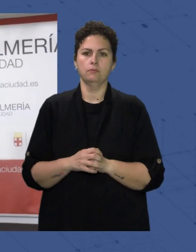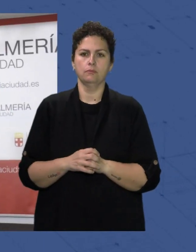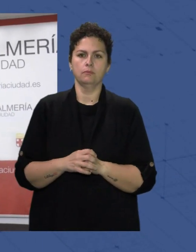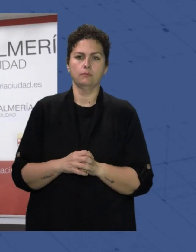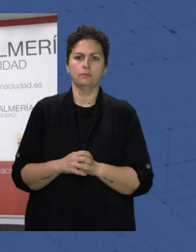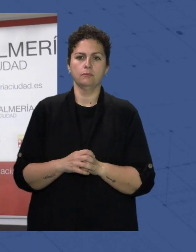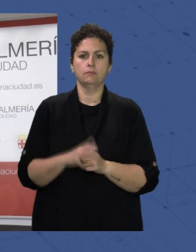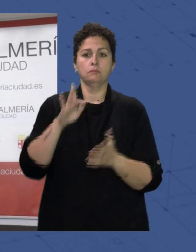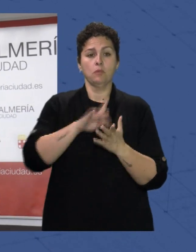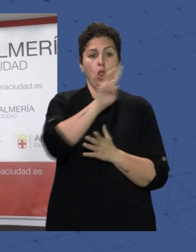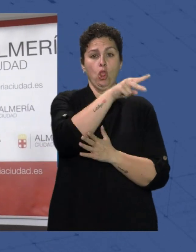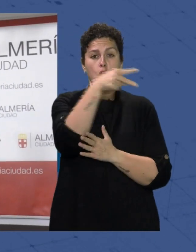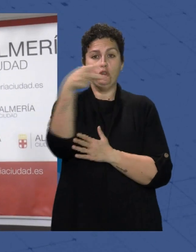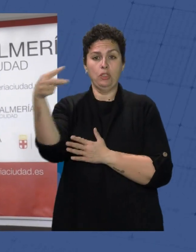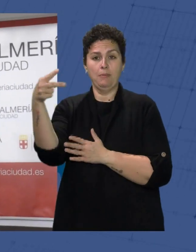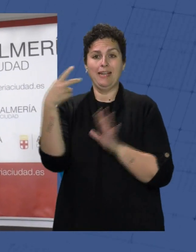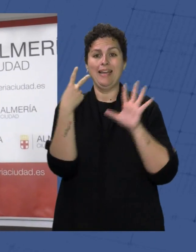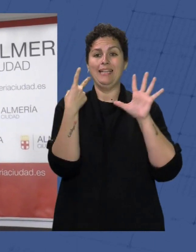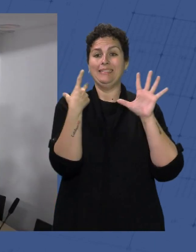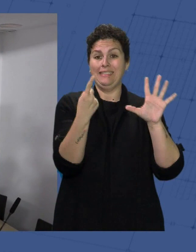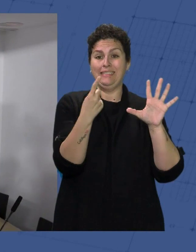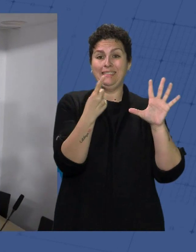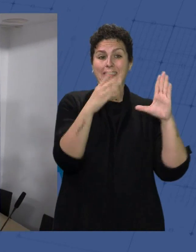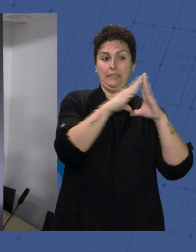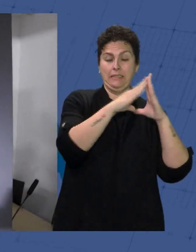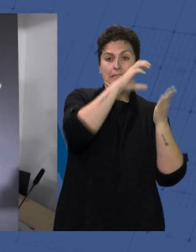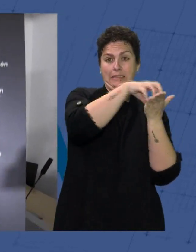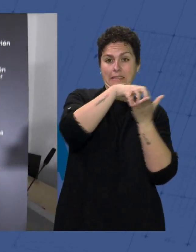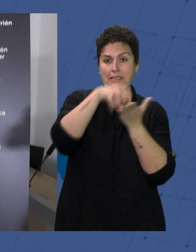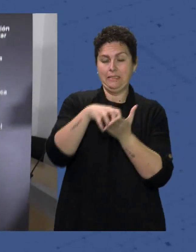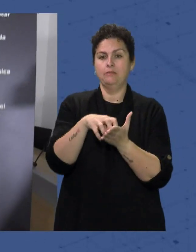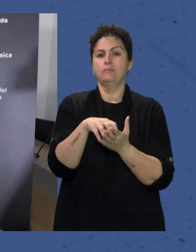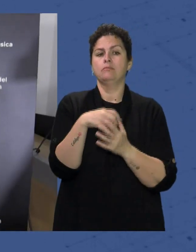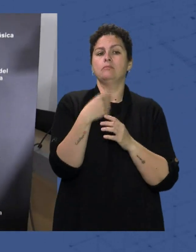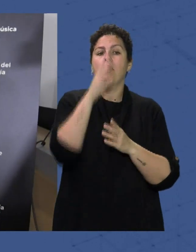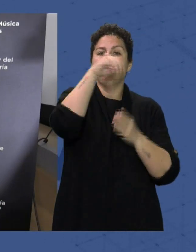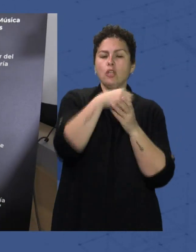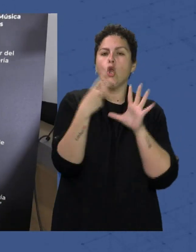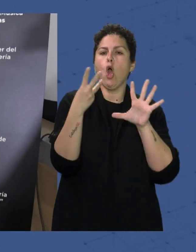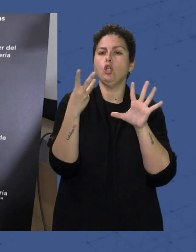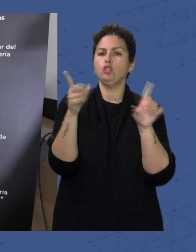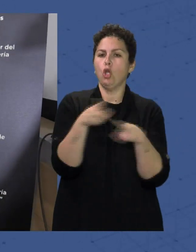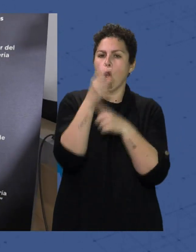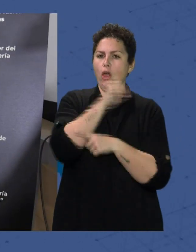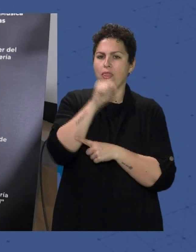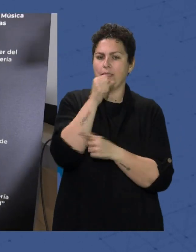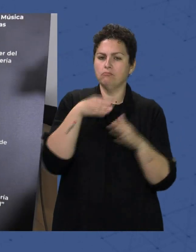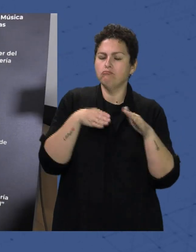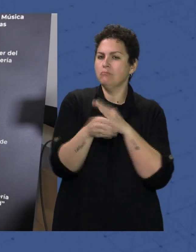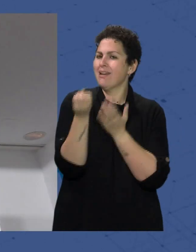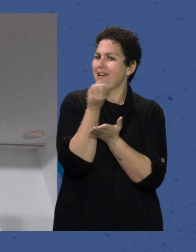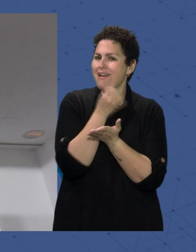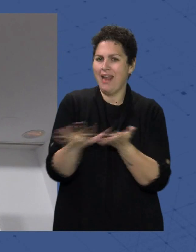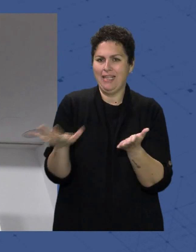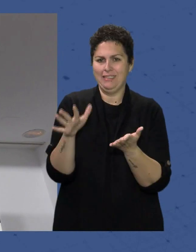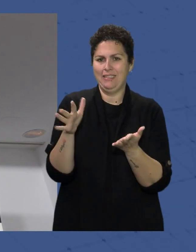Durante dos semanas Seis templos Y parroquias de la ciudad Serán escenario De ocho conciertos Cuya entrada Será gratuita Y libre Hasta